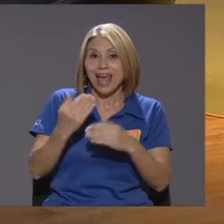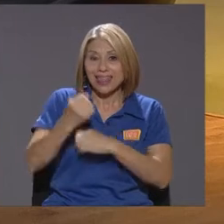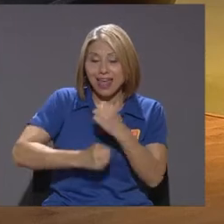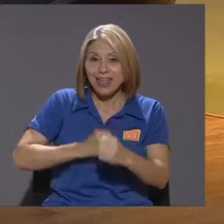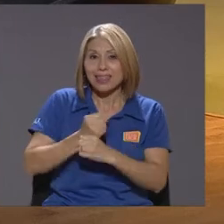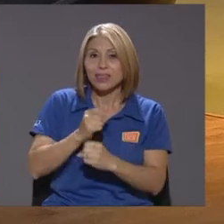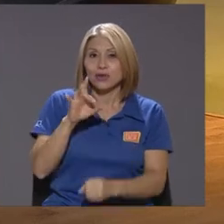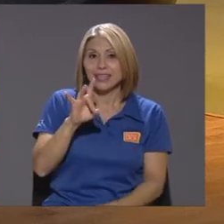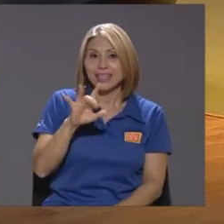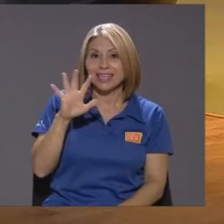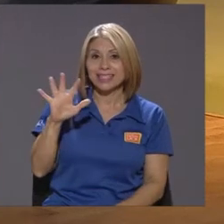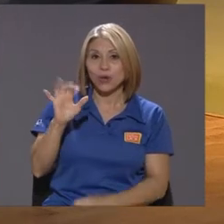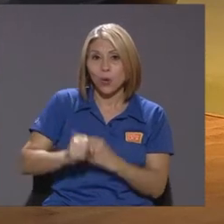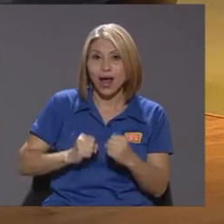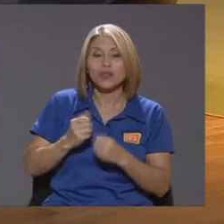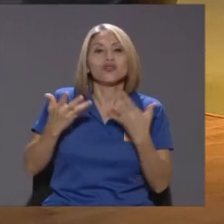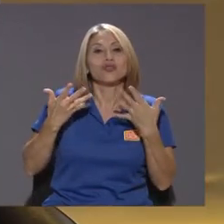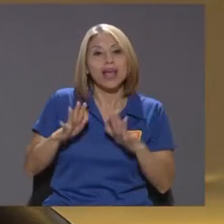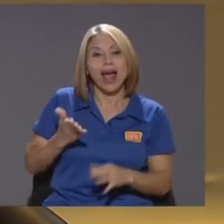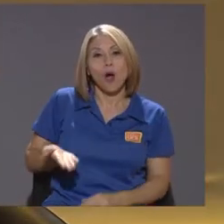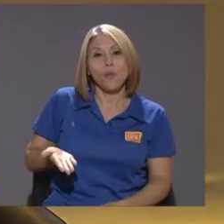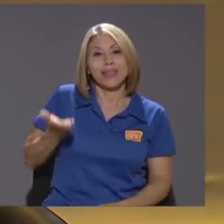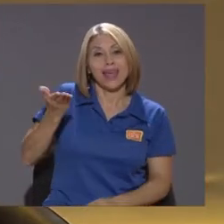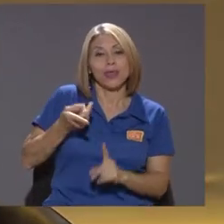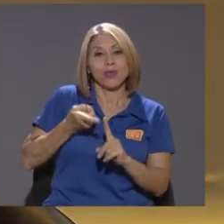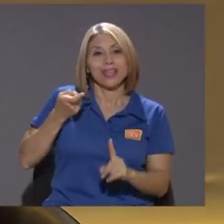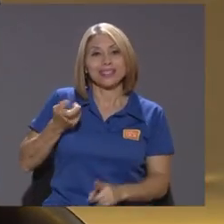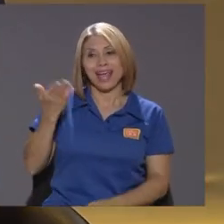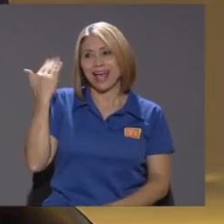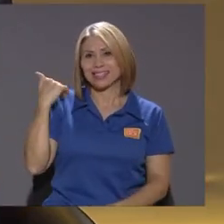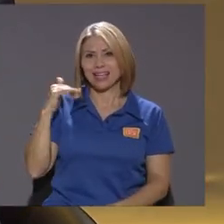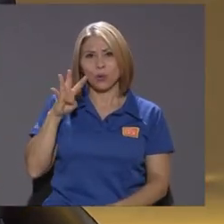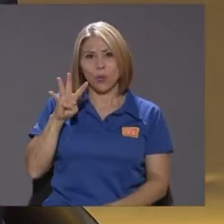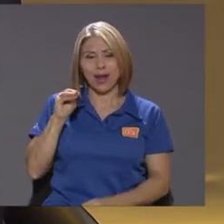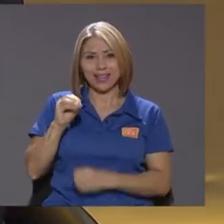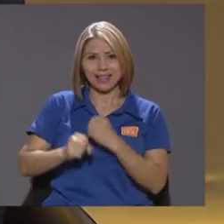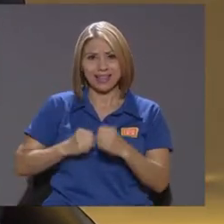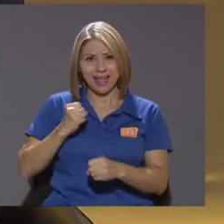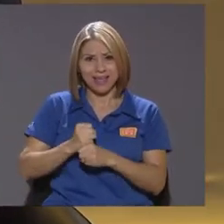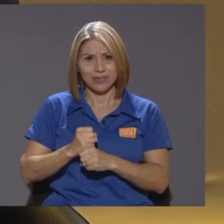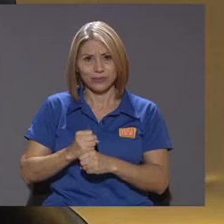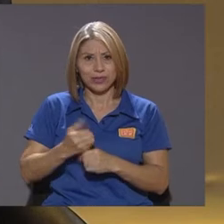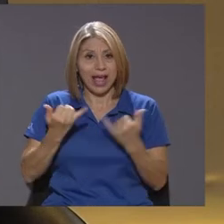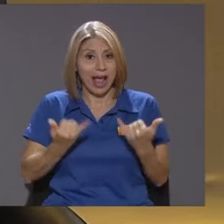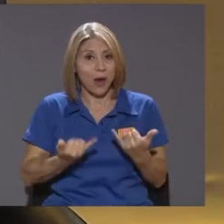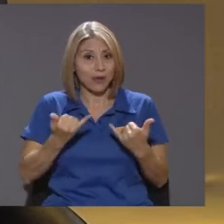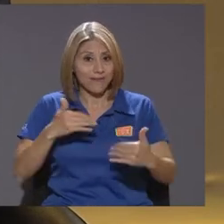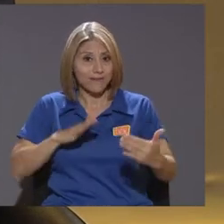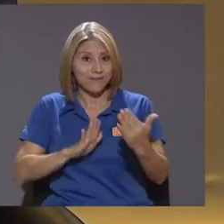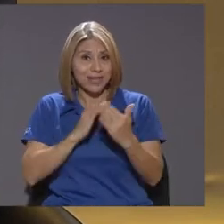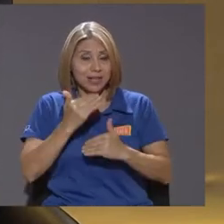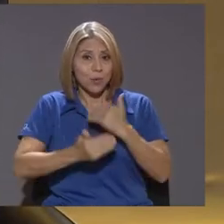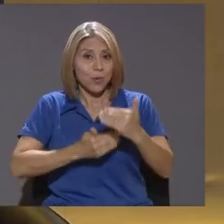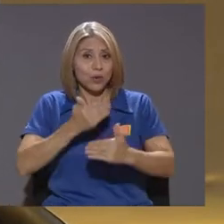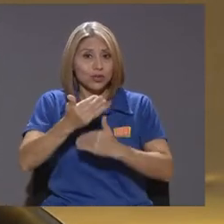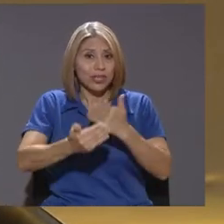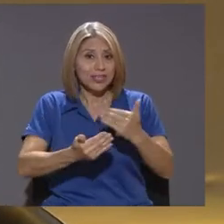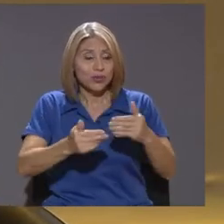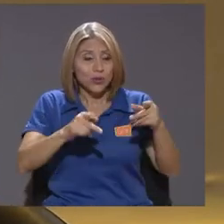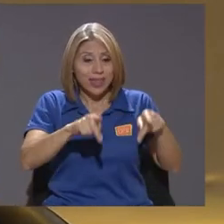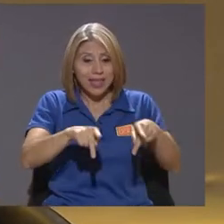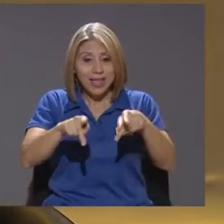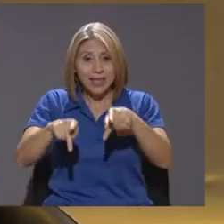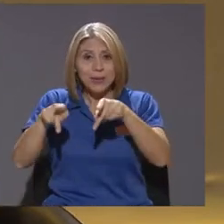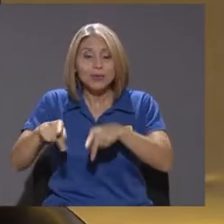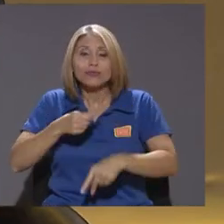aumentado desde hace 30 a 40 años sustancialmente entonces no solo estamos frente a un proceso de envejecimiento poblacional producto